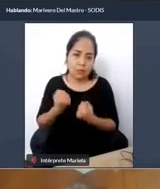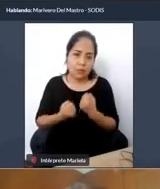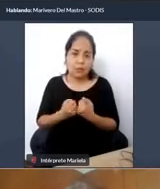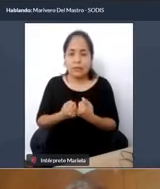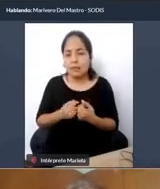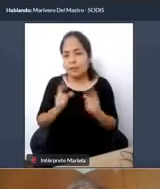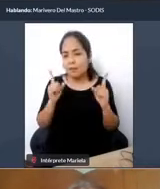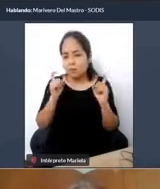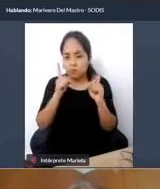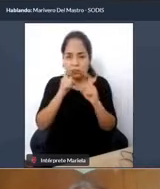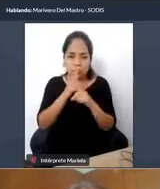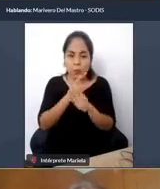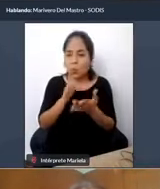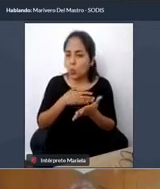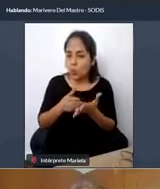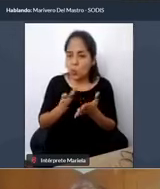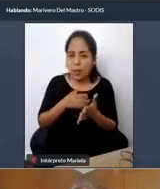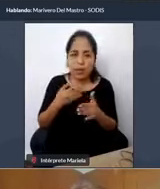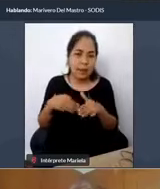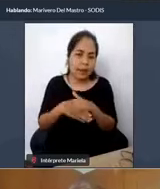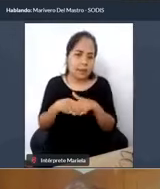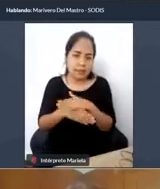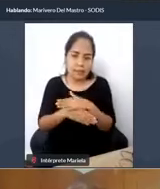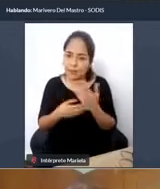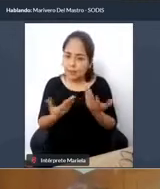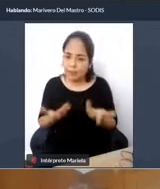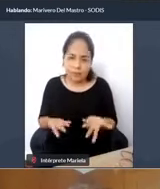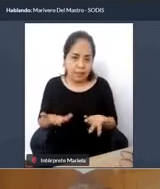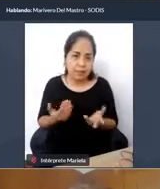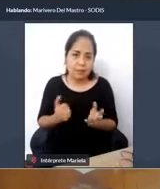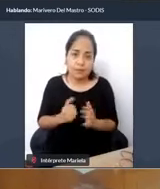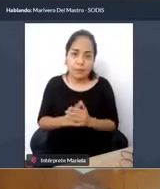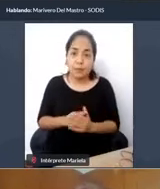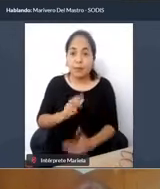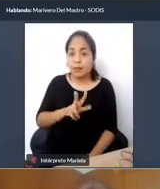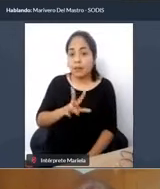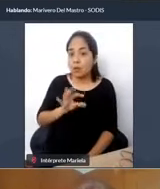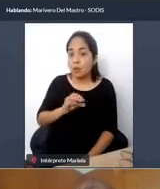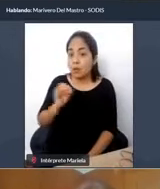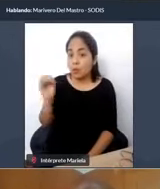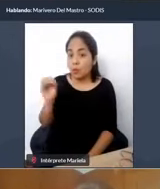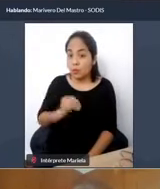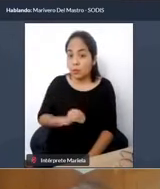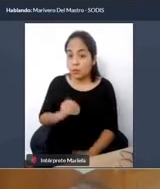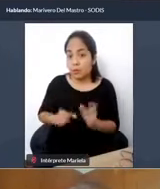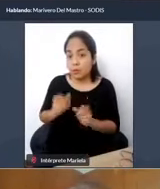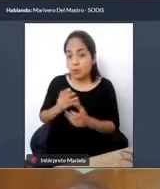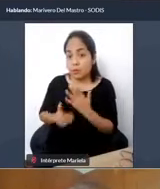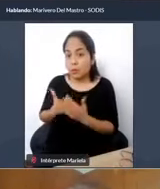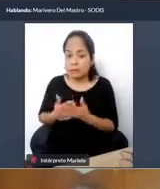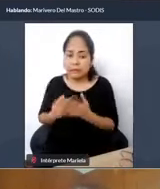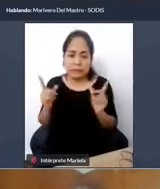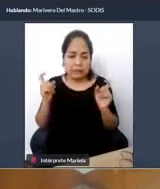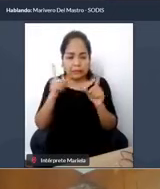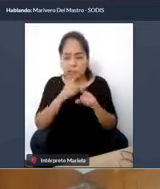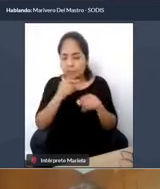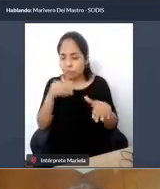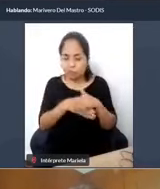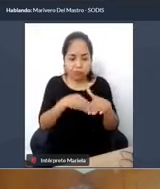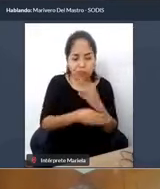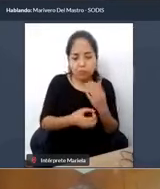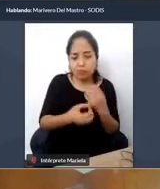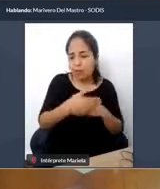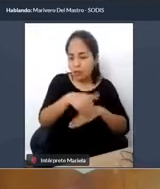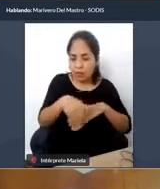de transporte accesible, más del 39% de las personas con discapacidad tienen problemas de acceso al transporte público urbano.